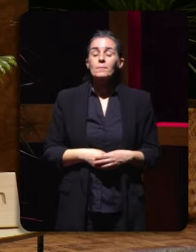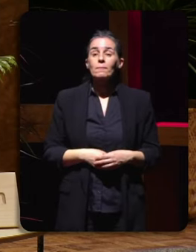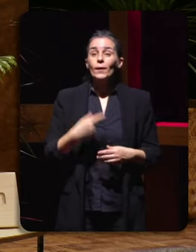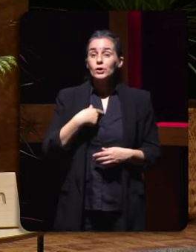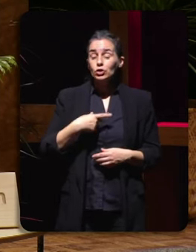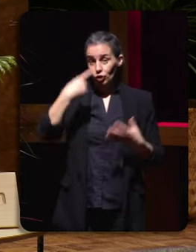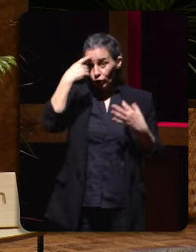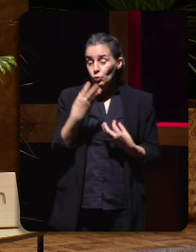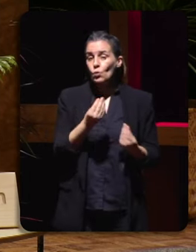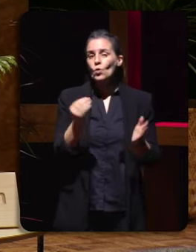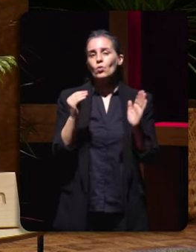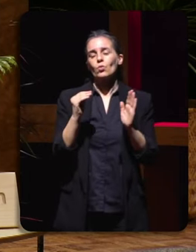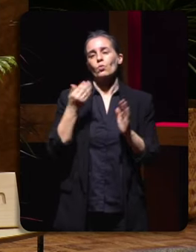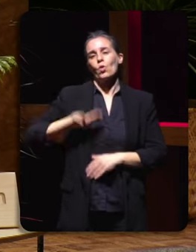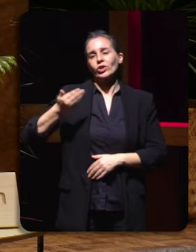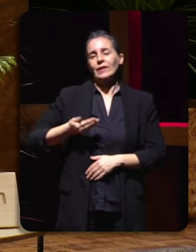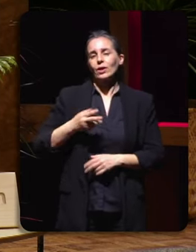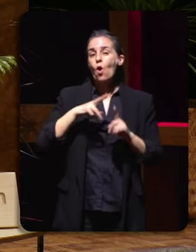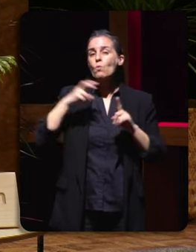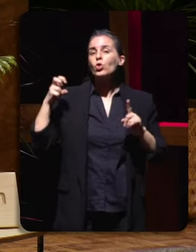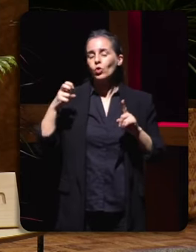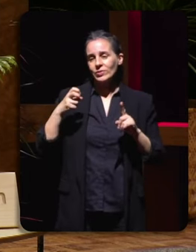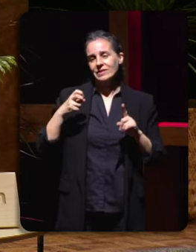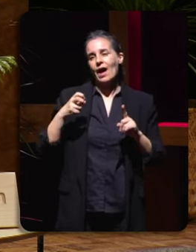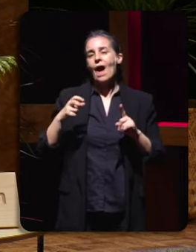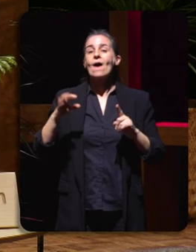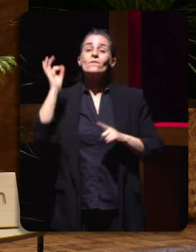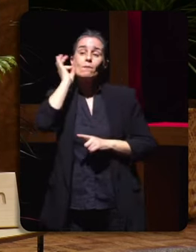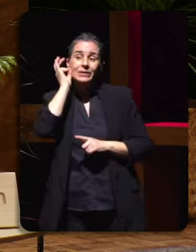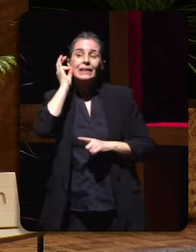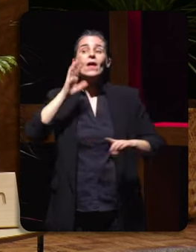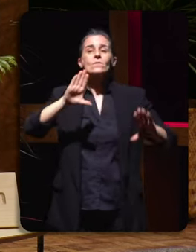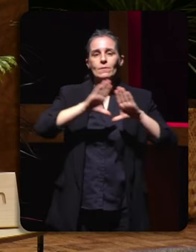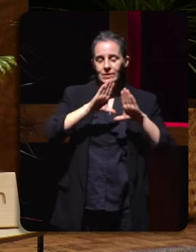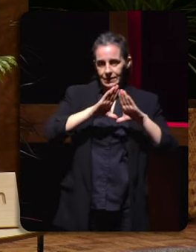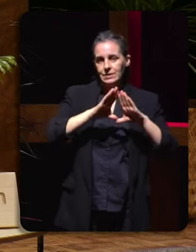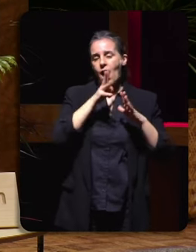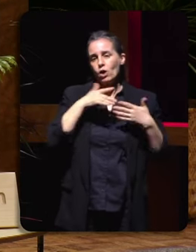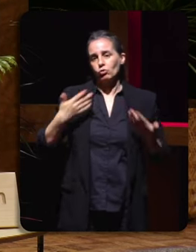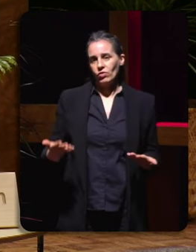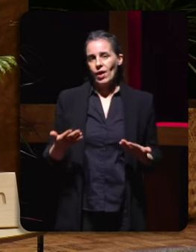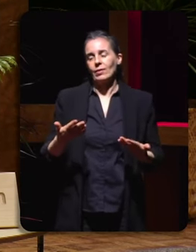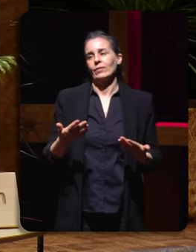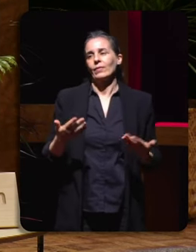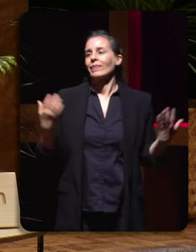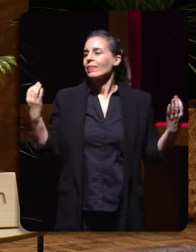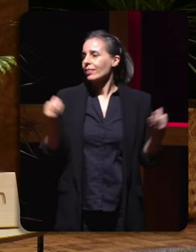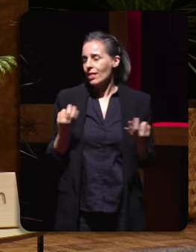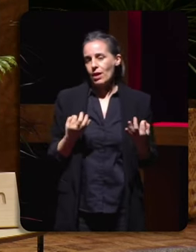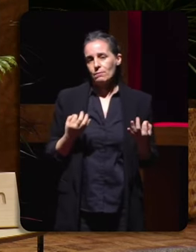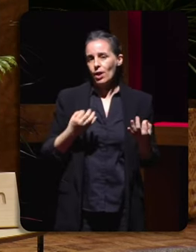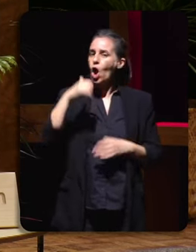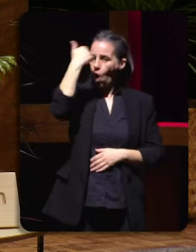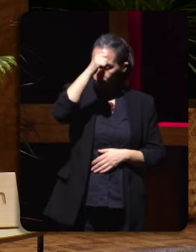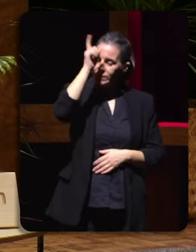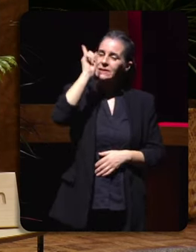moi importante a visión femenina e feminista da actualidade eu creo que de algún xeito eles tamén o